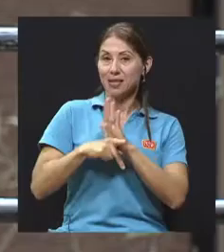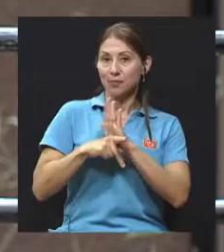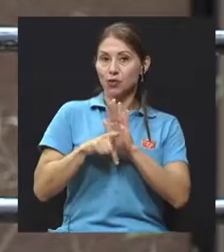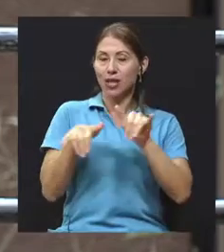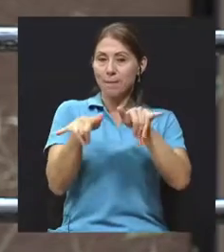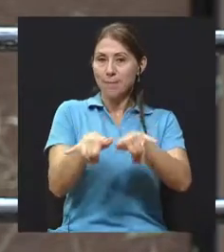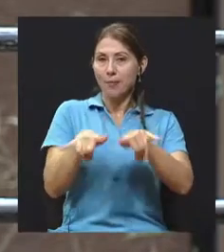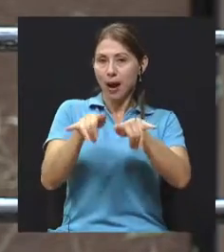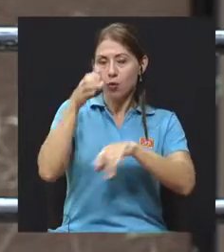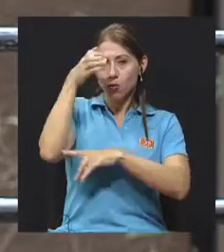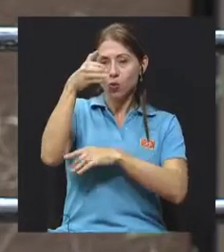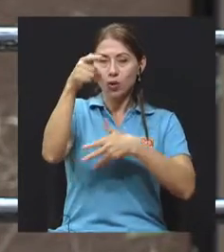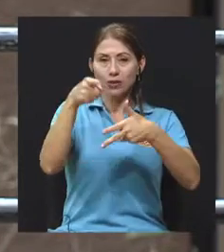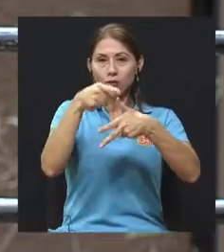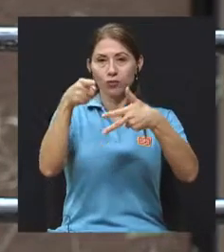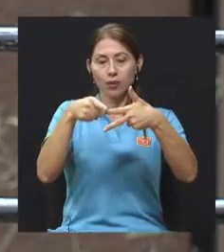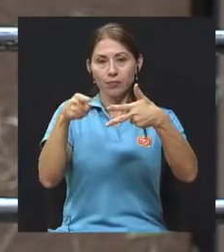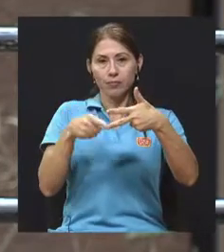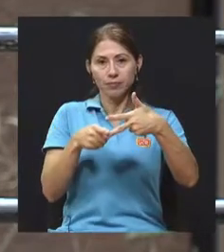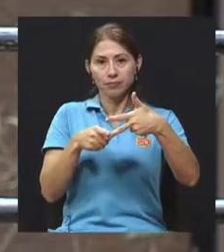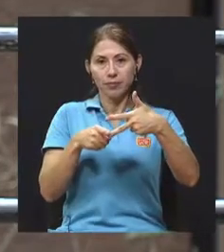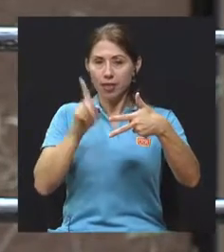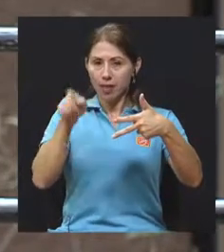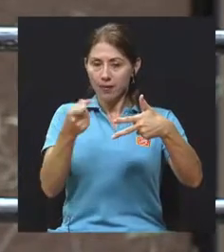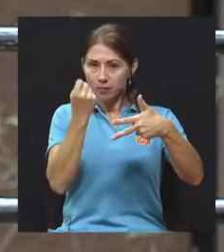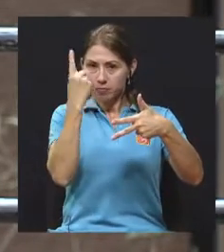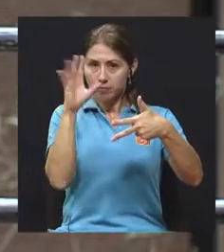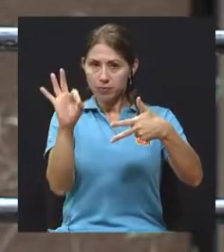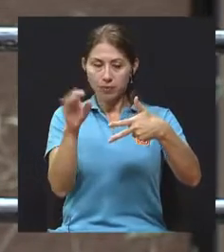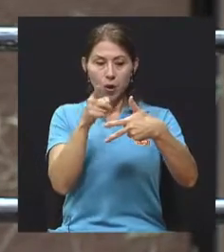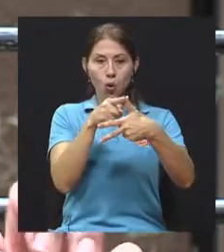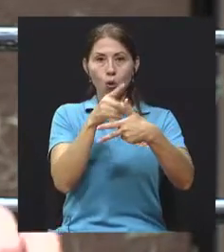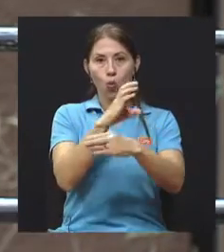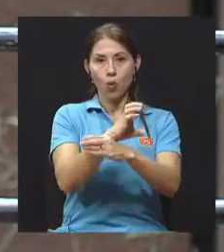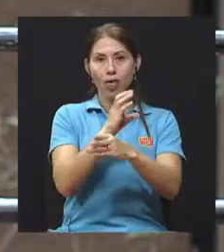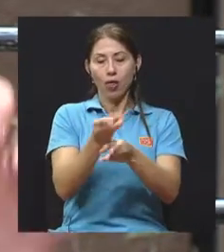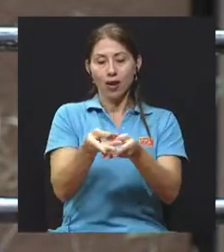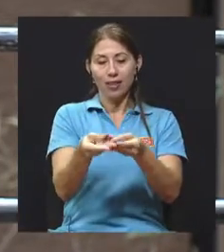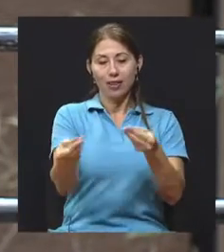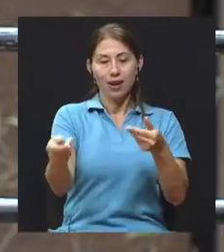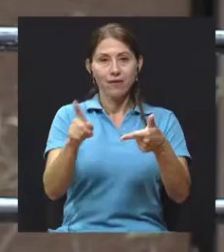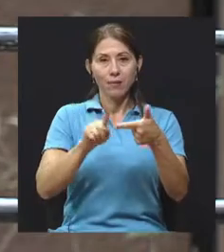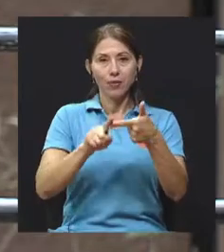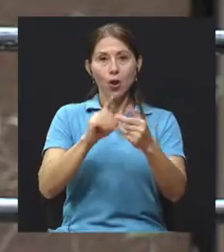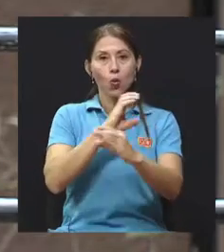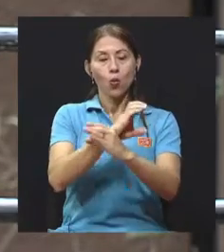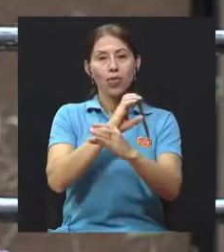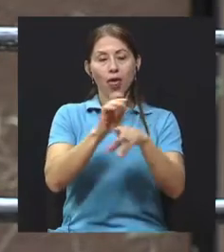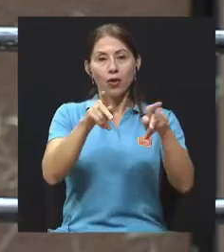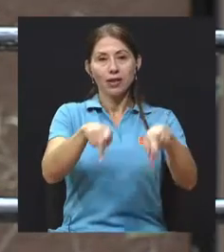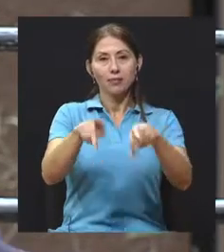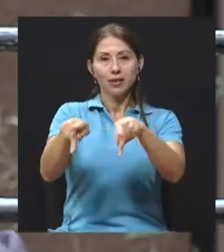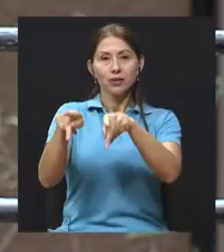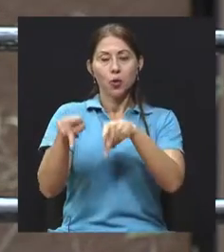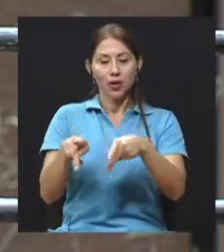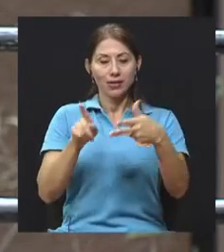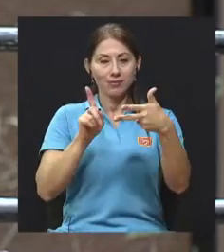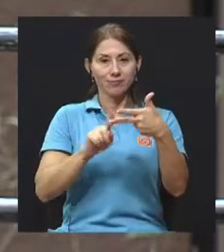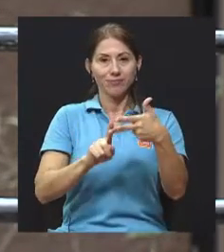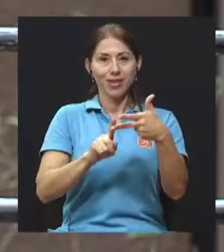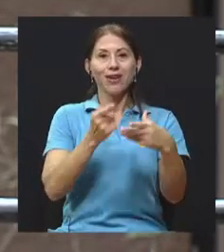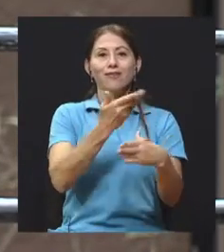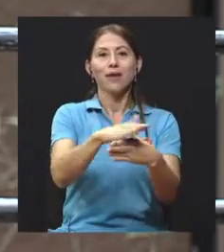de la permacultura son tres que hay que tenerlos muy claros. Cuidado de la tierra, cuidado de las personas y después la